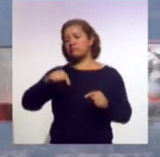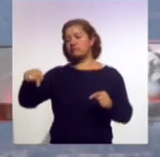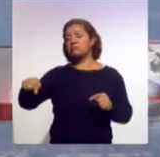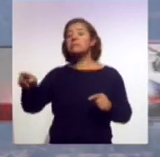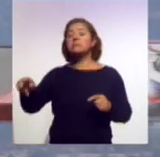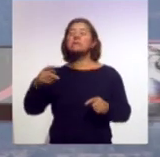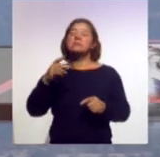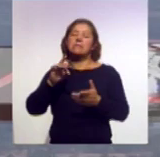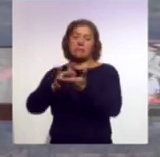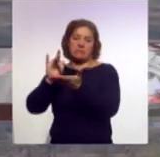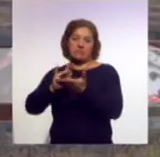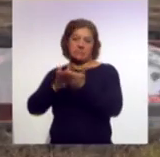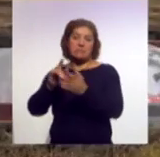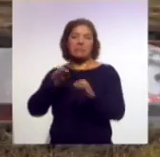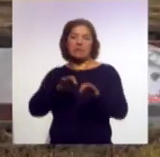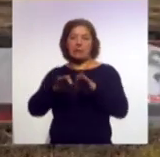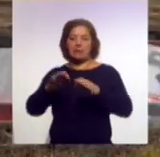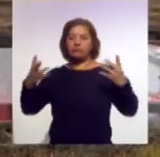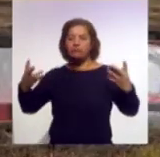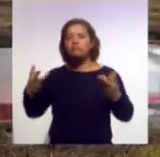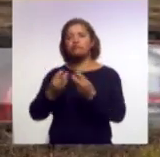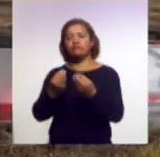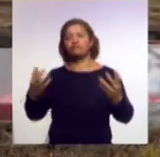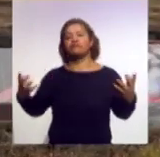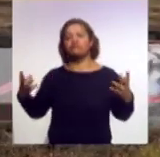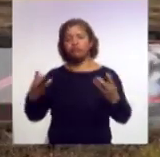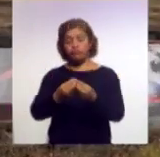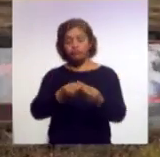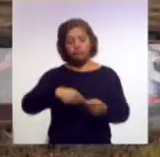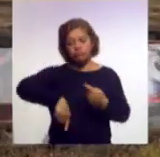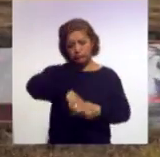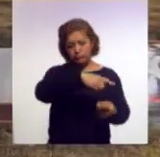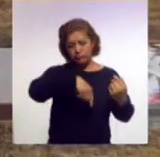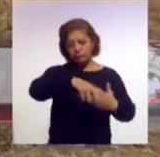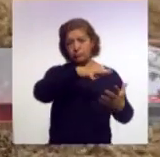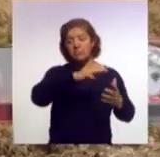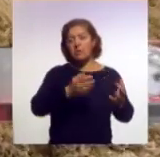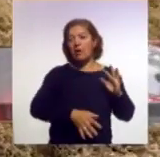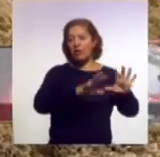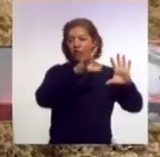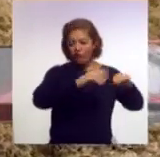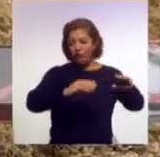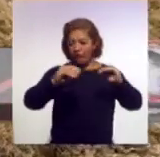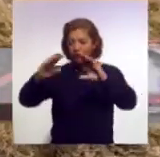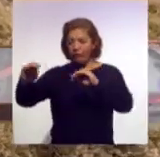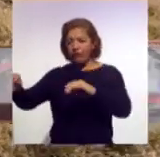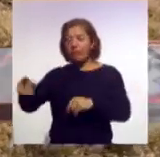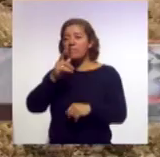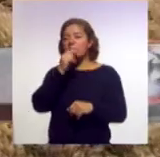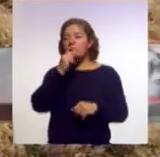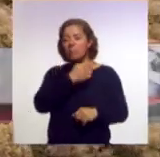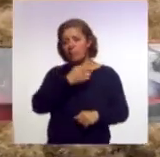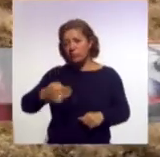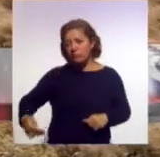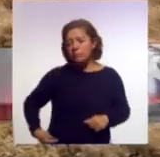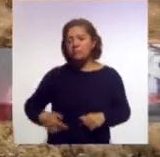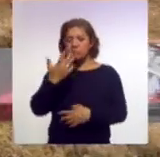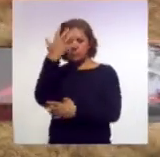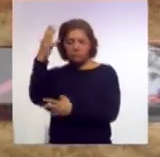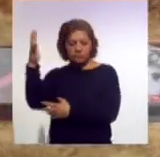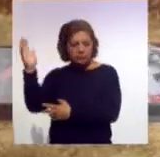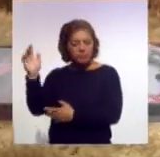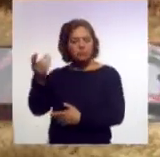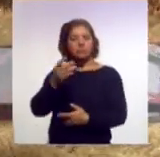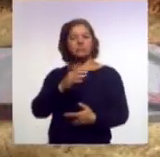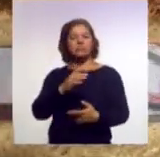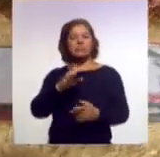que se realiza con las brigadas de la Coordinación General de Ecología así como de las Direcciones de Protección Civil Municipal y la Coordinación Estatal